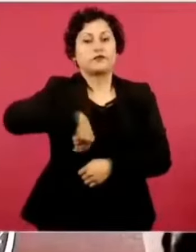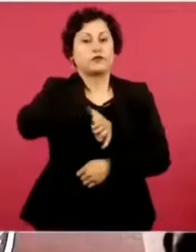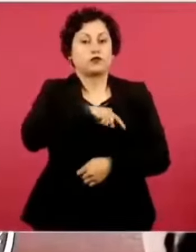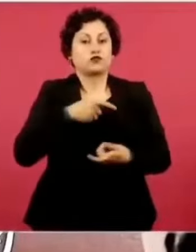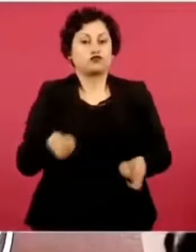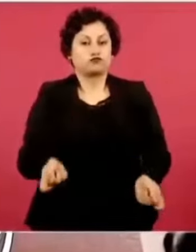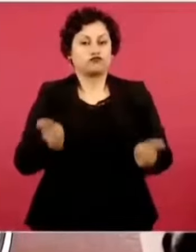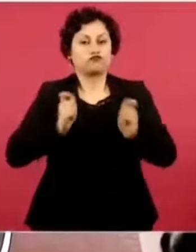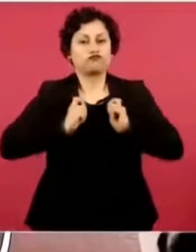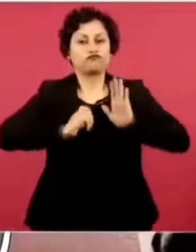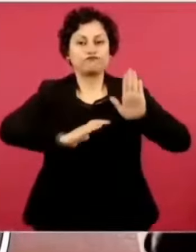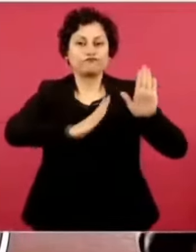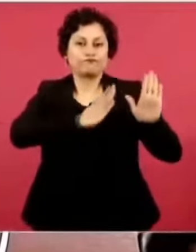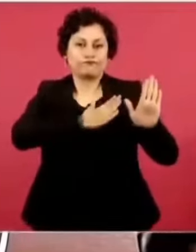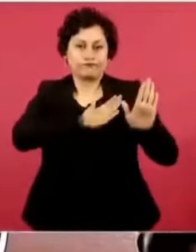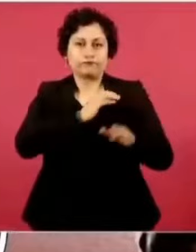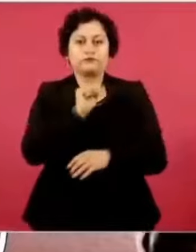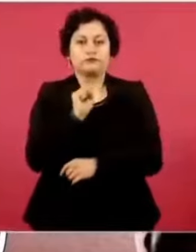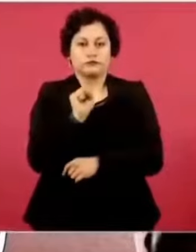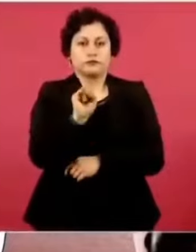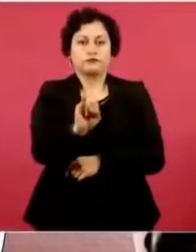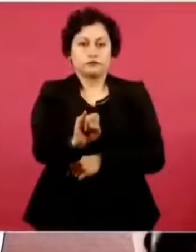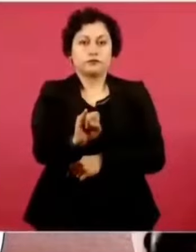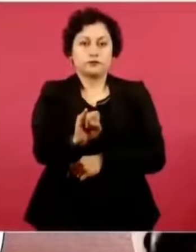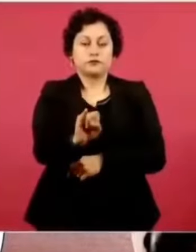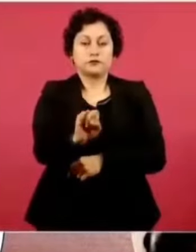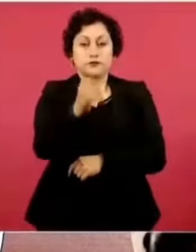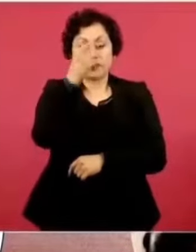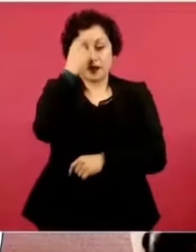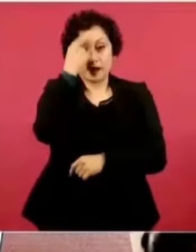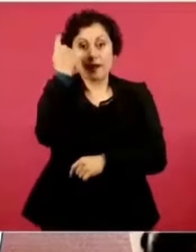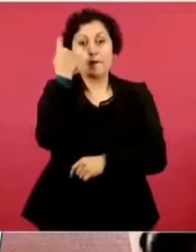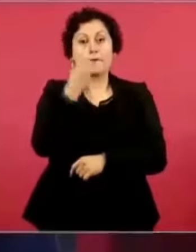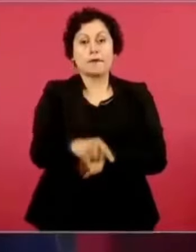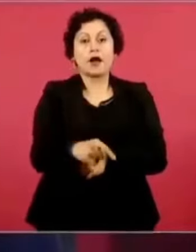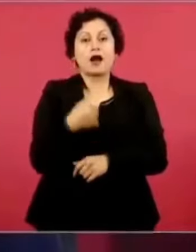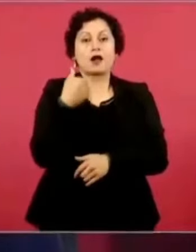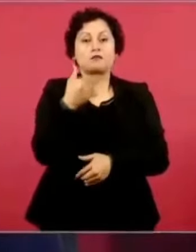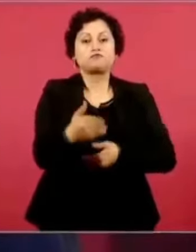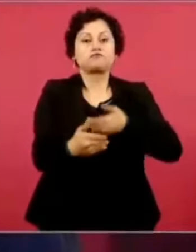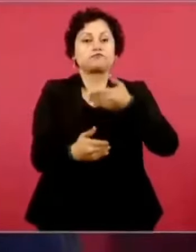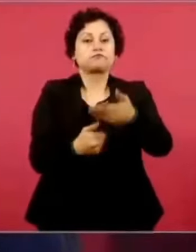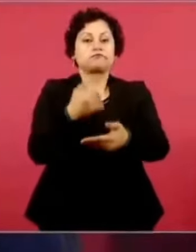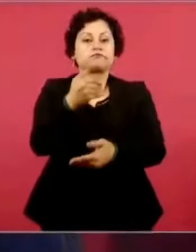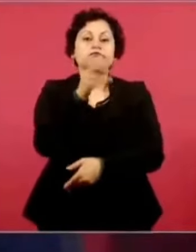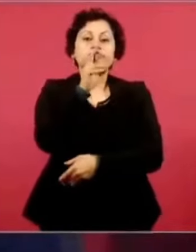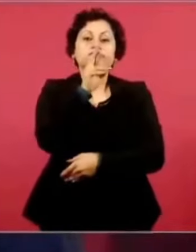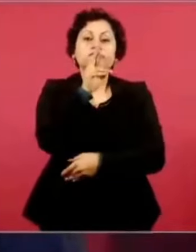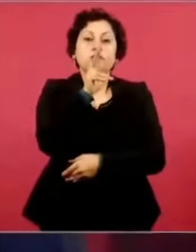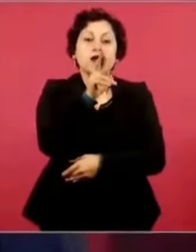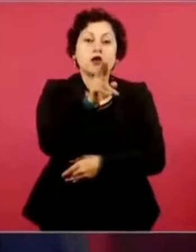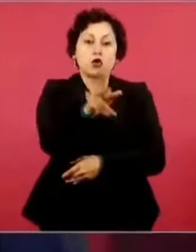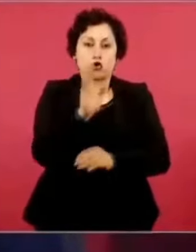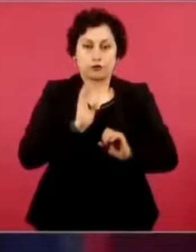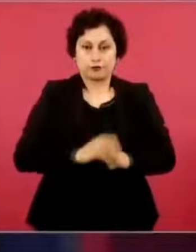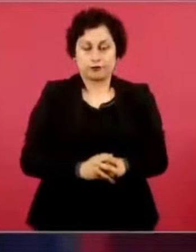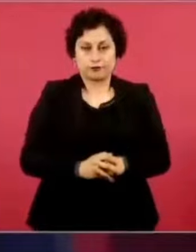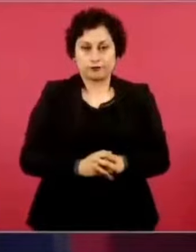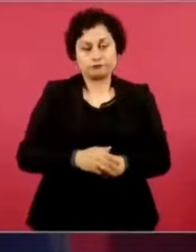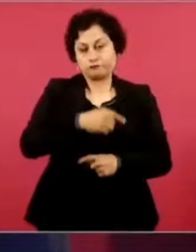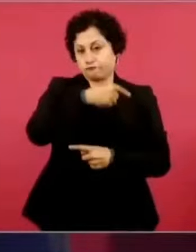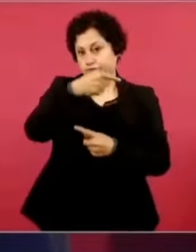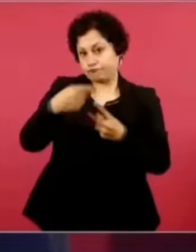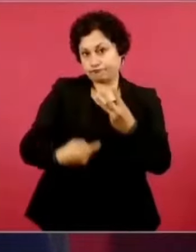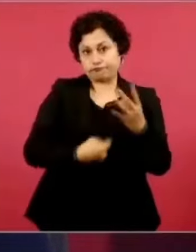sea mejor en todo sentido. Y esta semana vamos a informar,